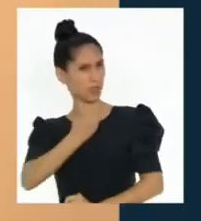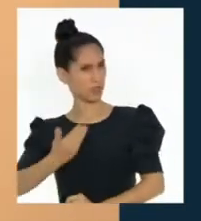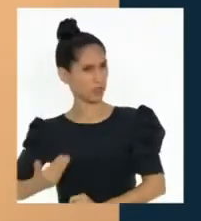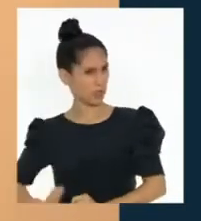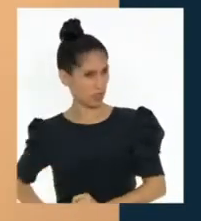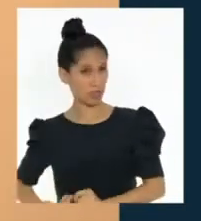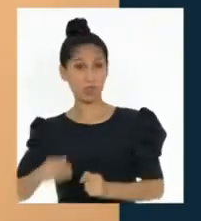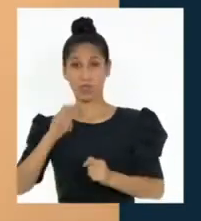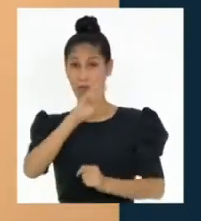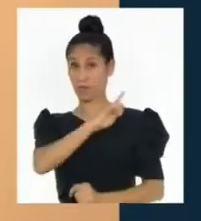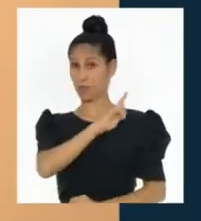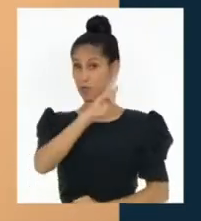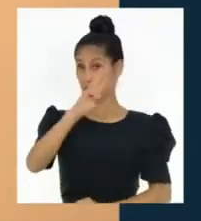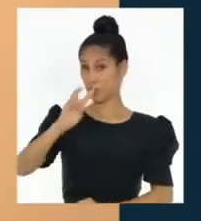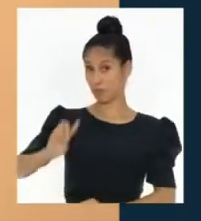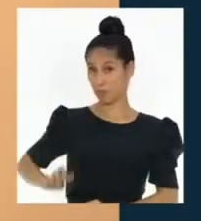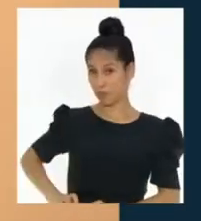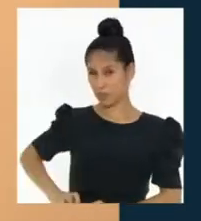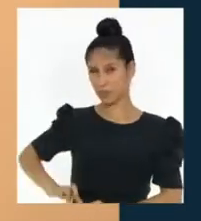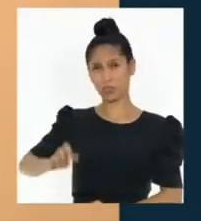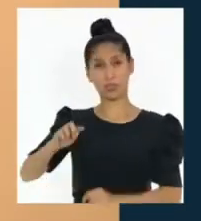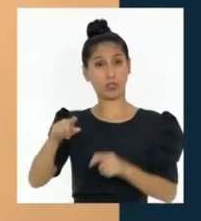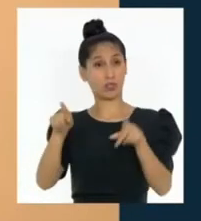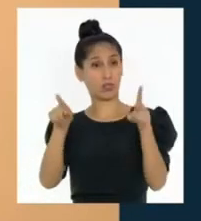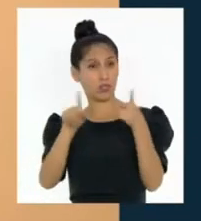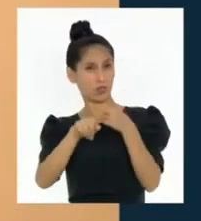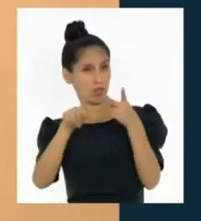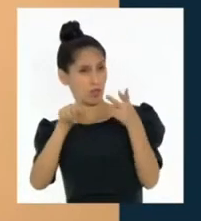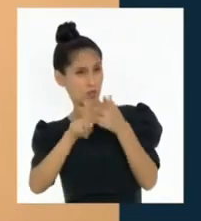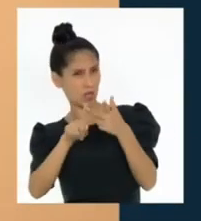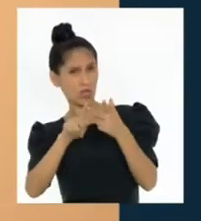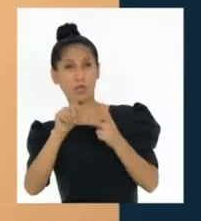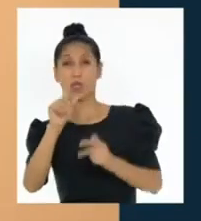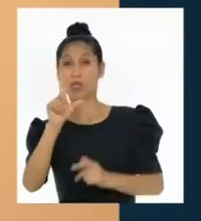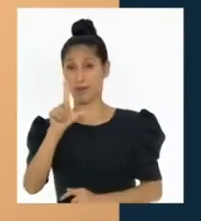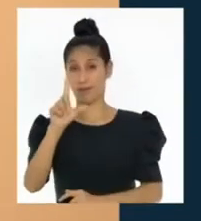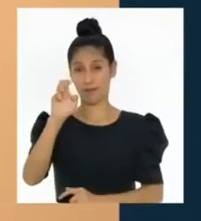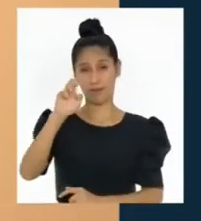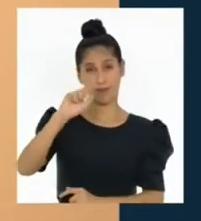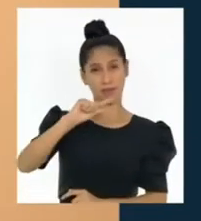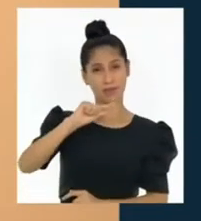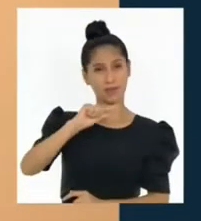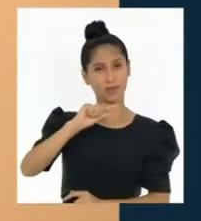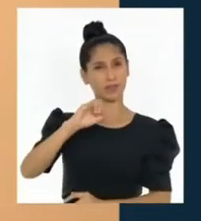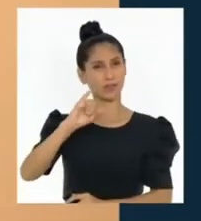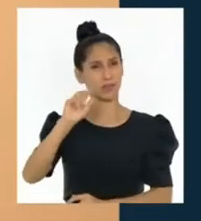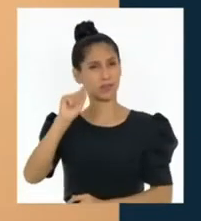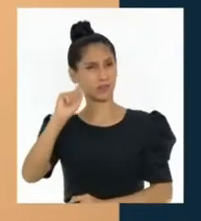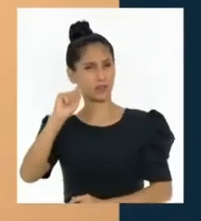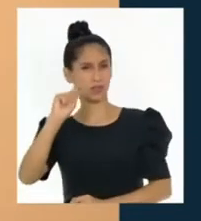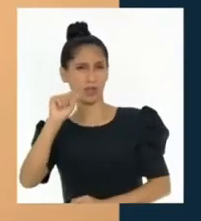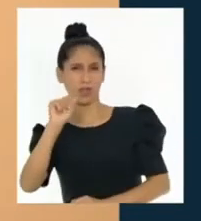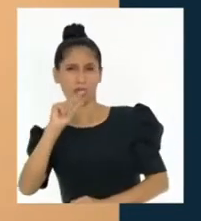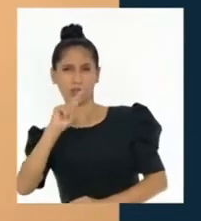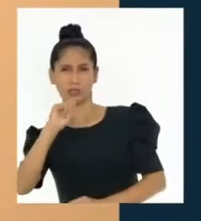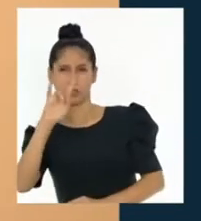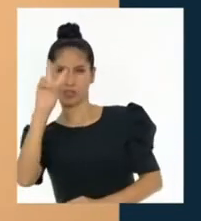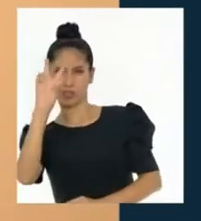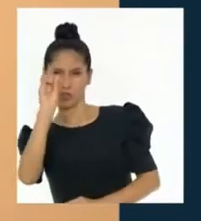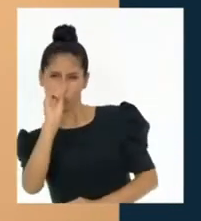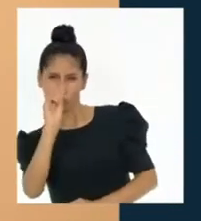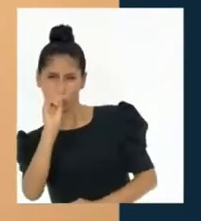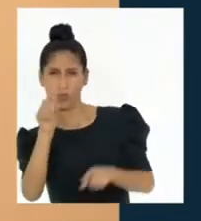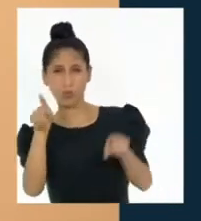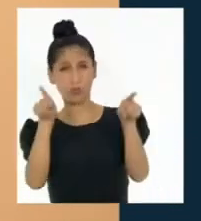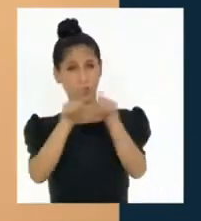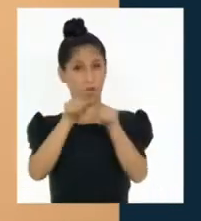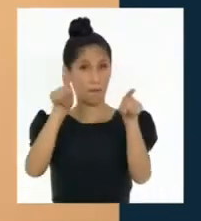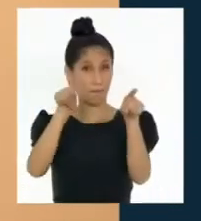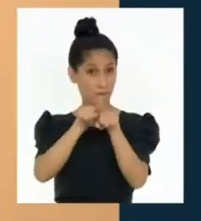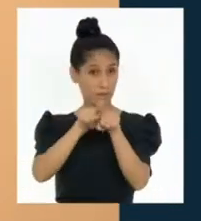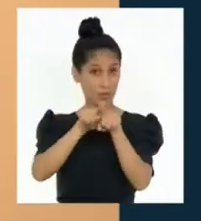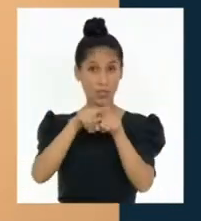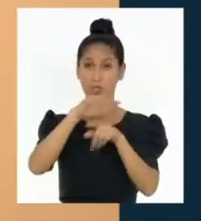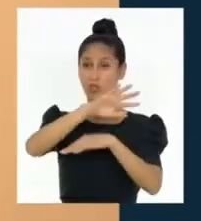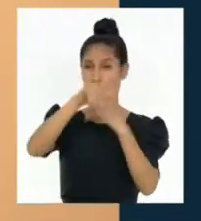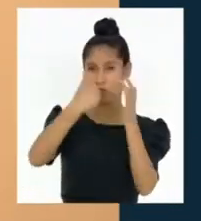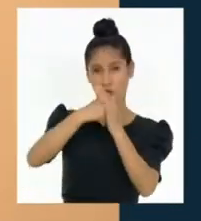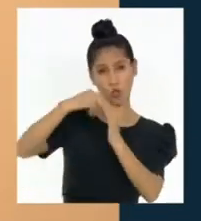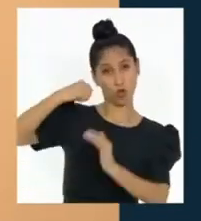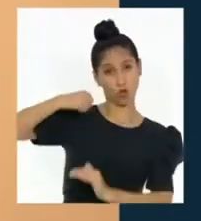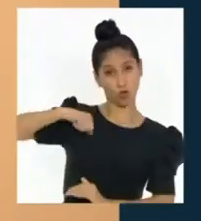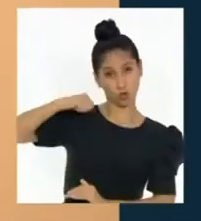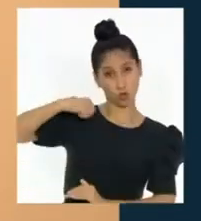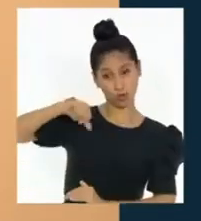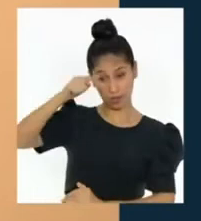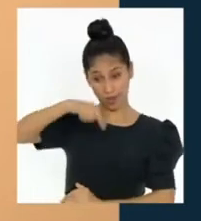Vicepresidente y Legislativo, como los de los gobiernos regionales y municipales, son